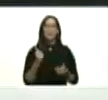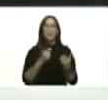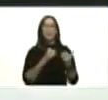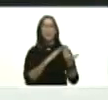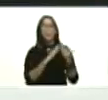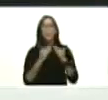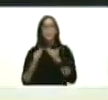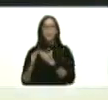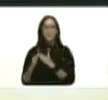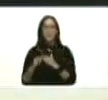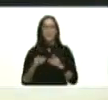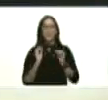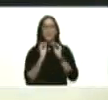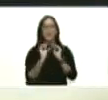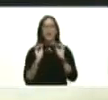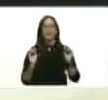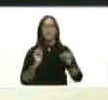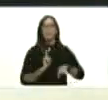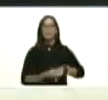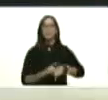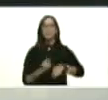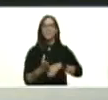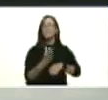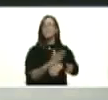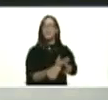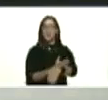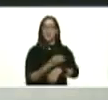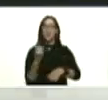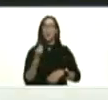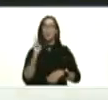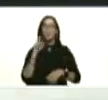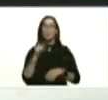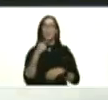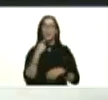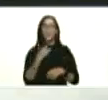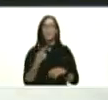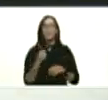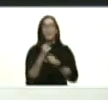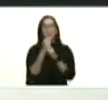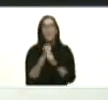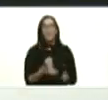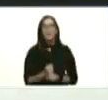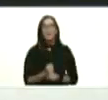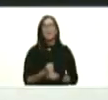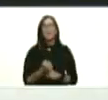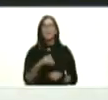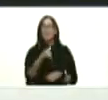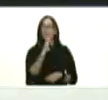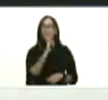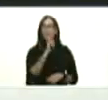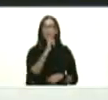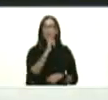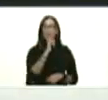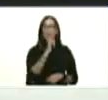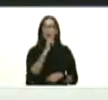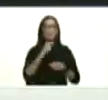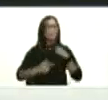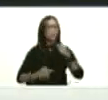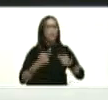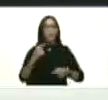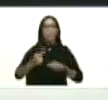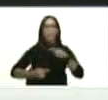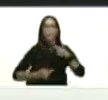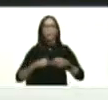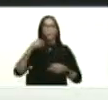alertas tempranas nuestro pueblo como usted lo dice tenemos que mantenerlo informado diariamente hemos hecho